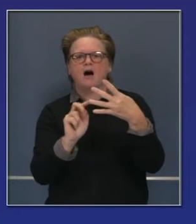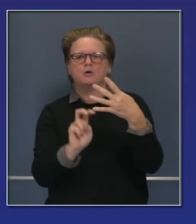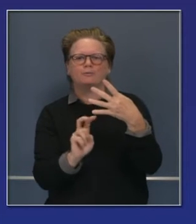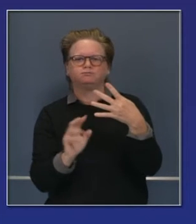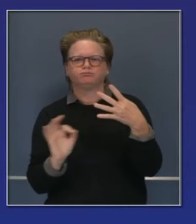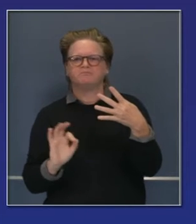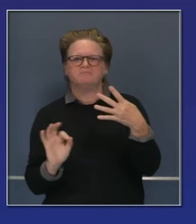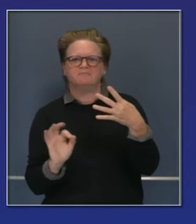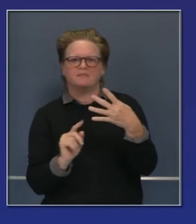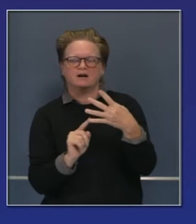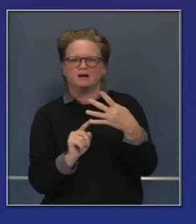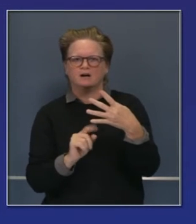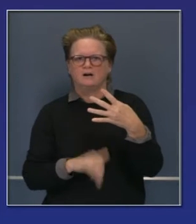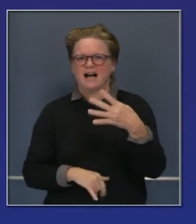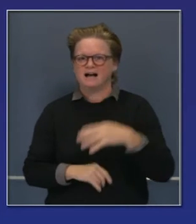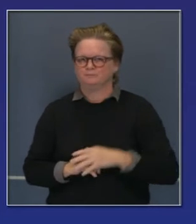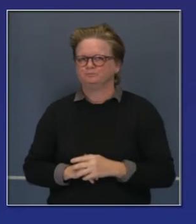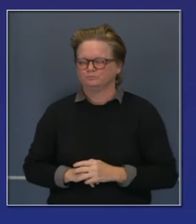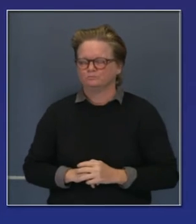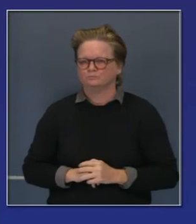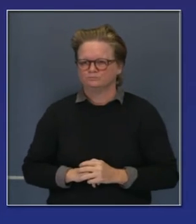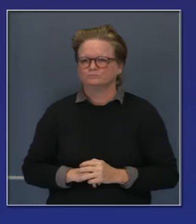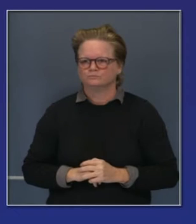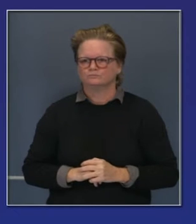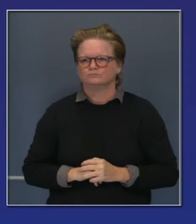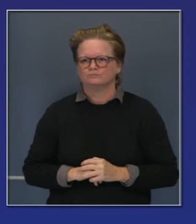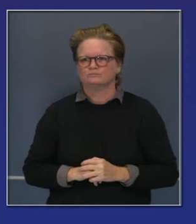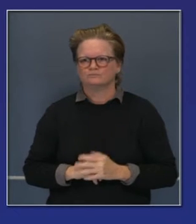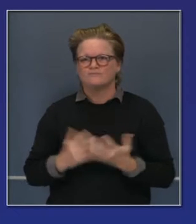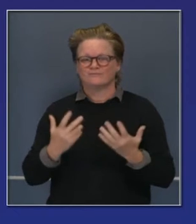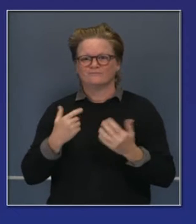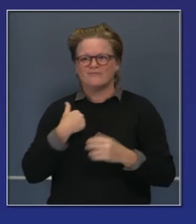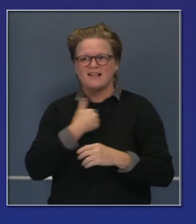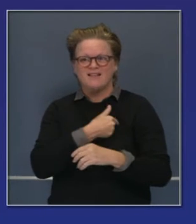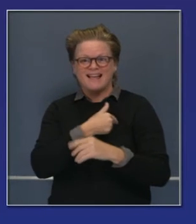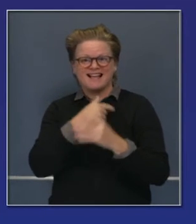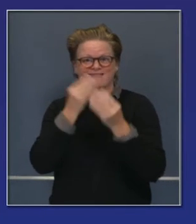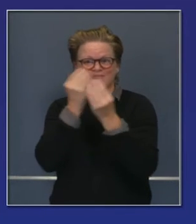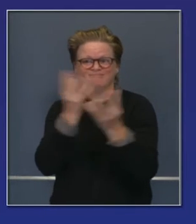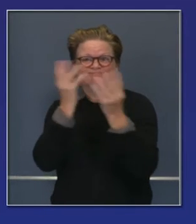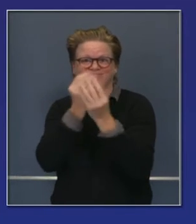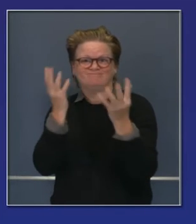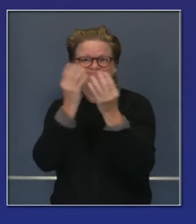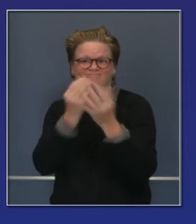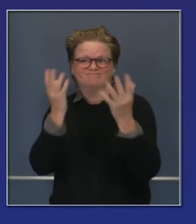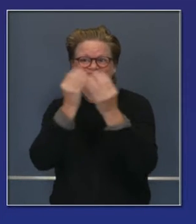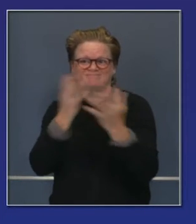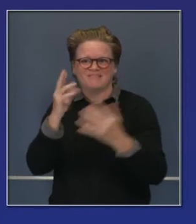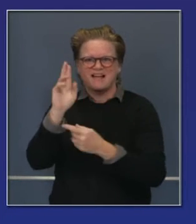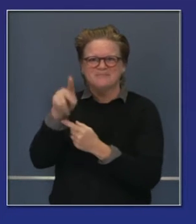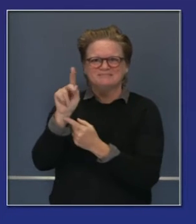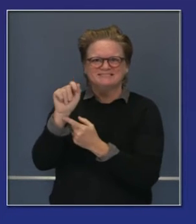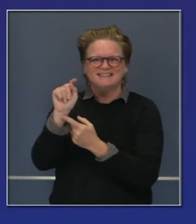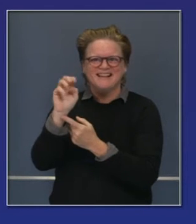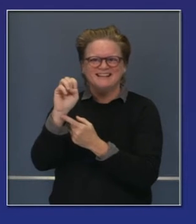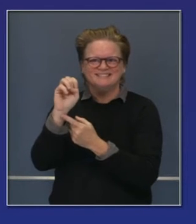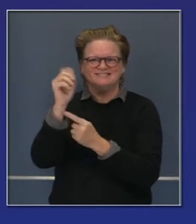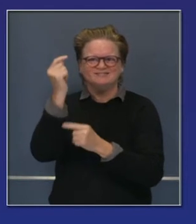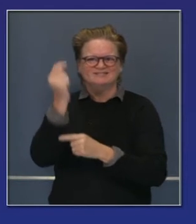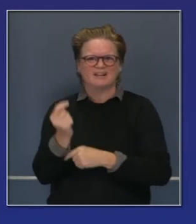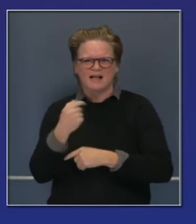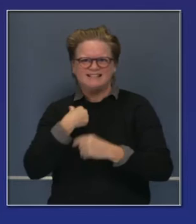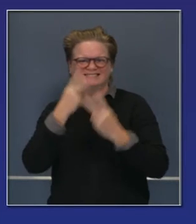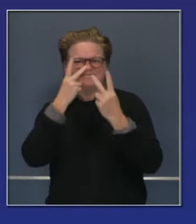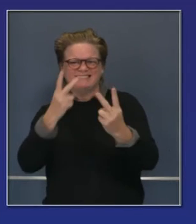restrictivo. Hemos visto un progreso tremendo con los condados, cómo se desplazan de nivel a nivel. Para